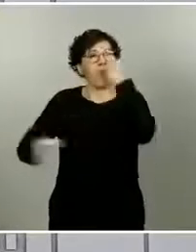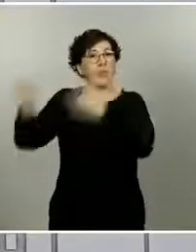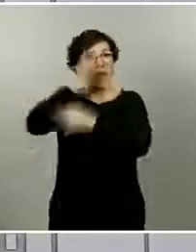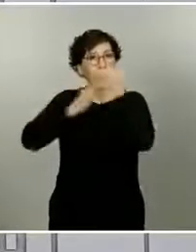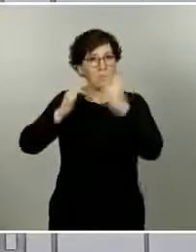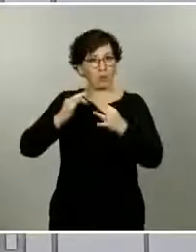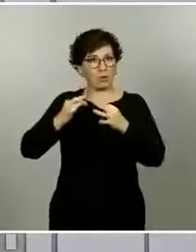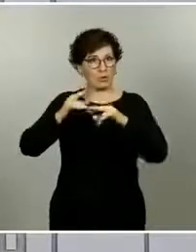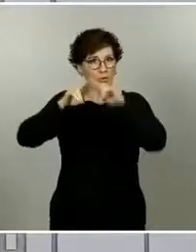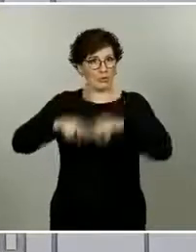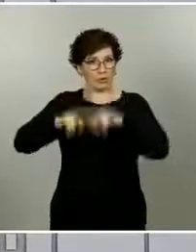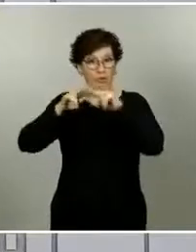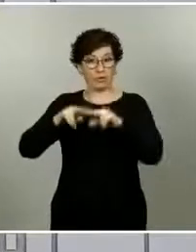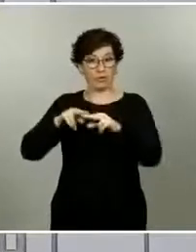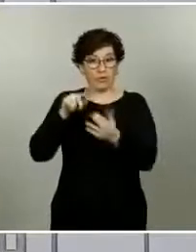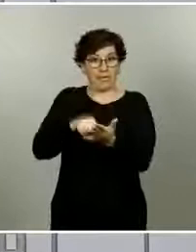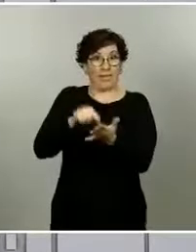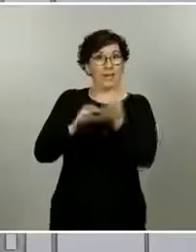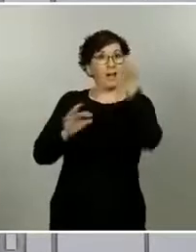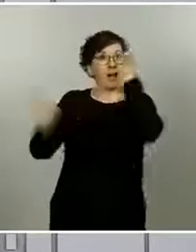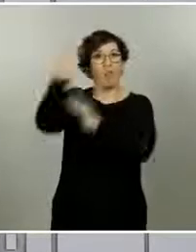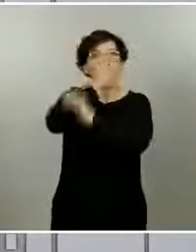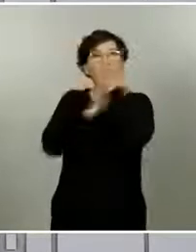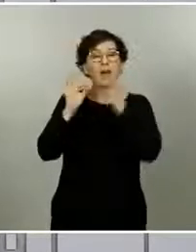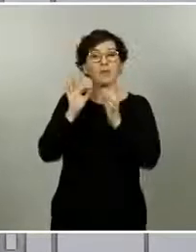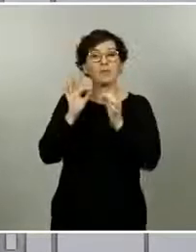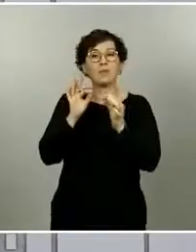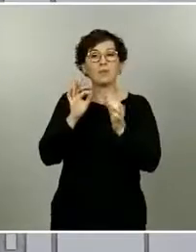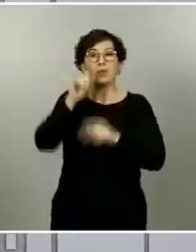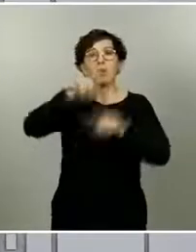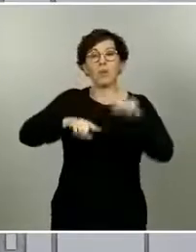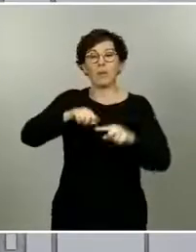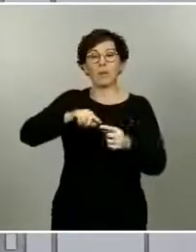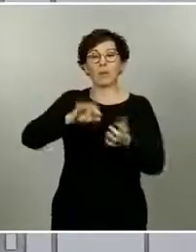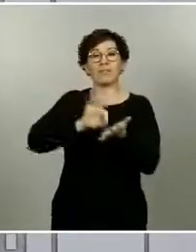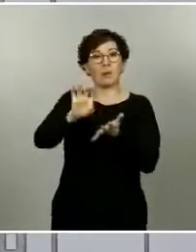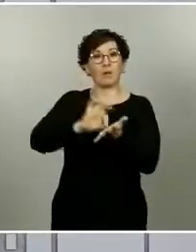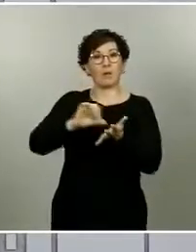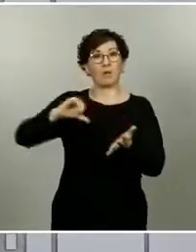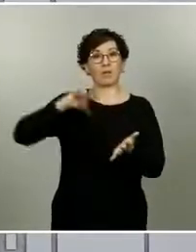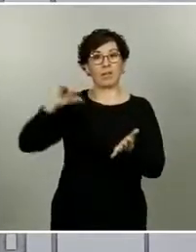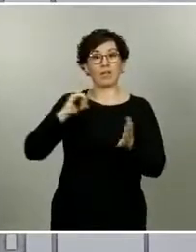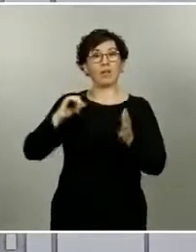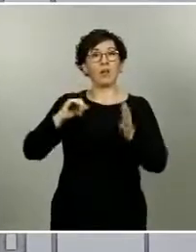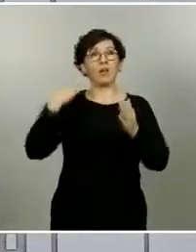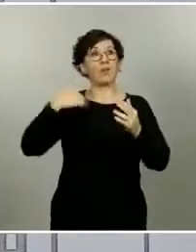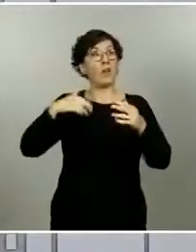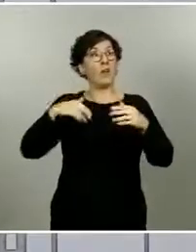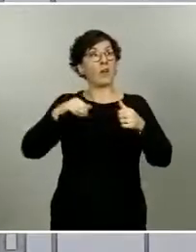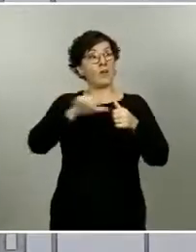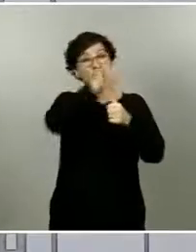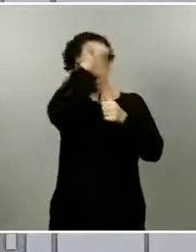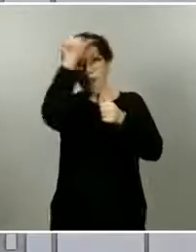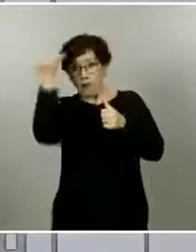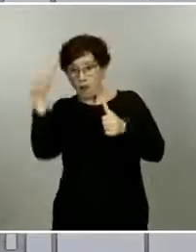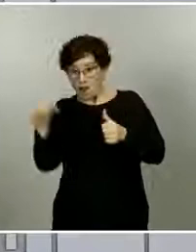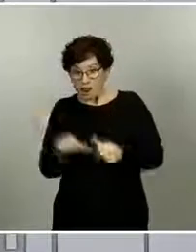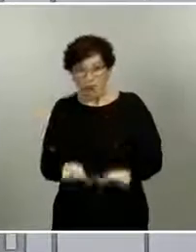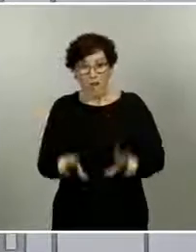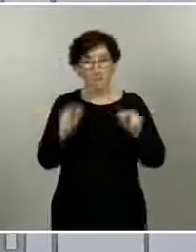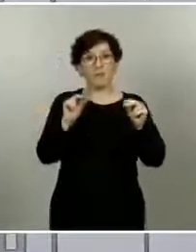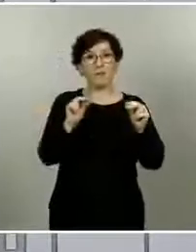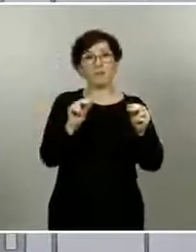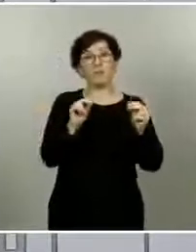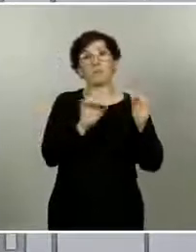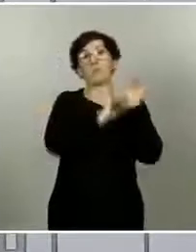Estos datos tengan en cuenta que llegan a partir de las notificaciones de los diferentes servicios sanitarios al final del día. La